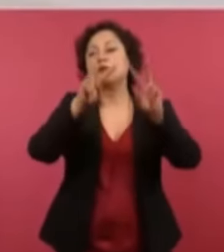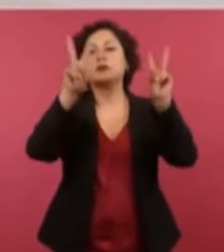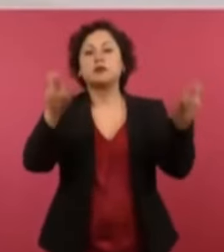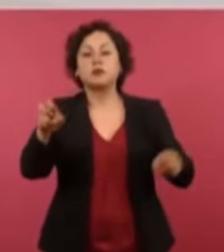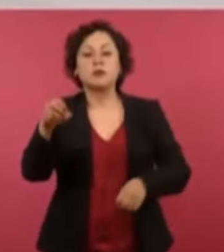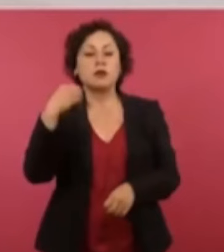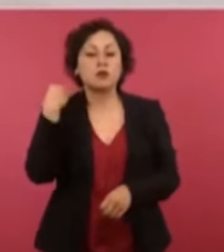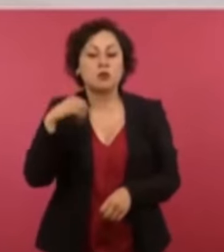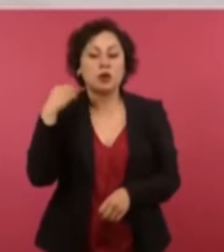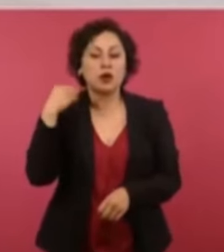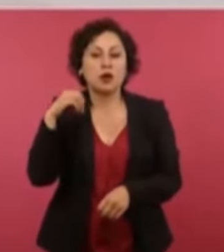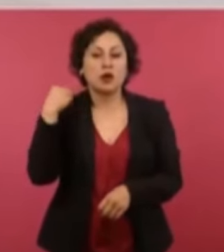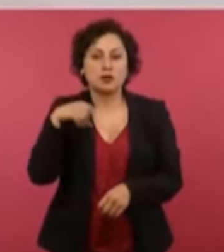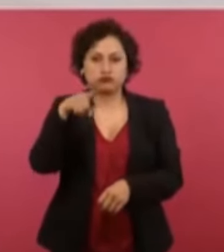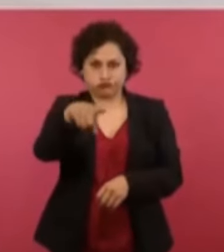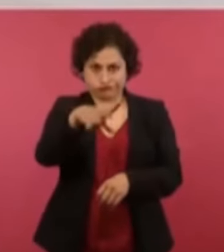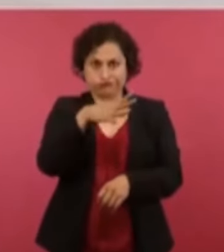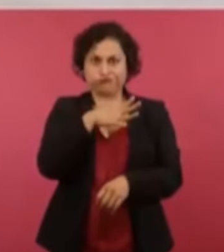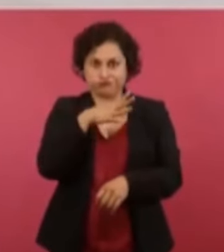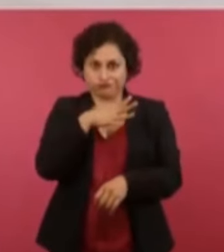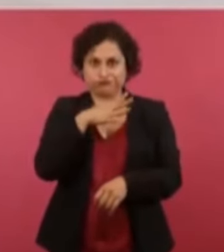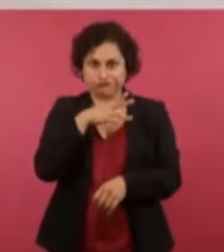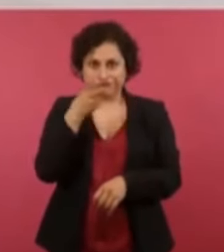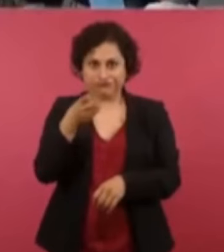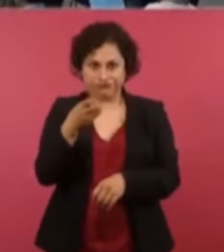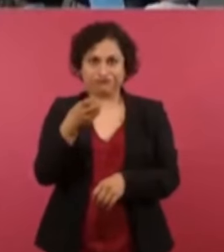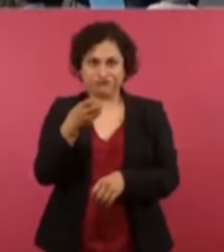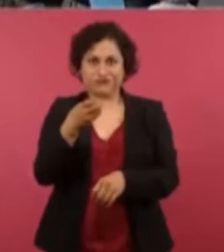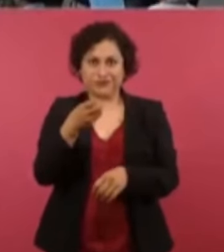porque es una época aciaga,